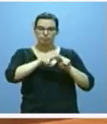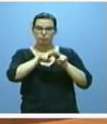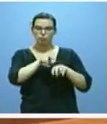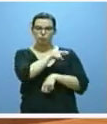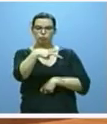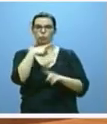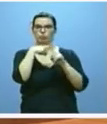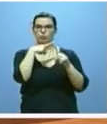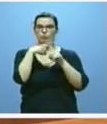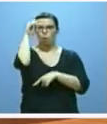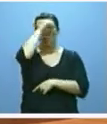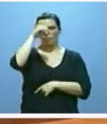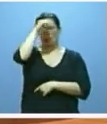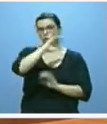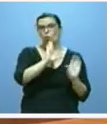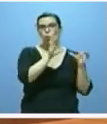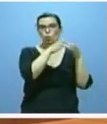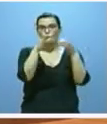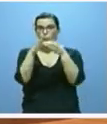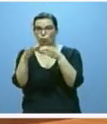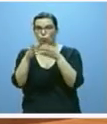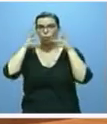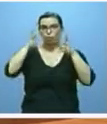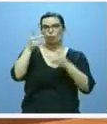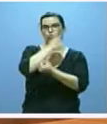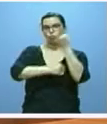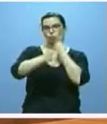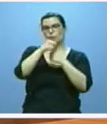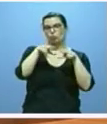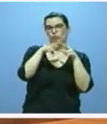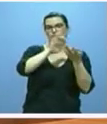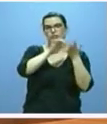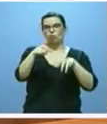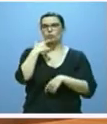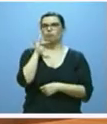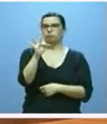por todos los grupos del Consejo Económico y Social de Castilla y León.